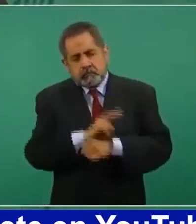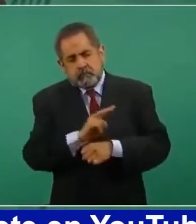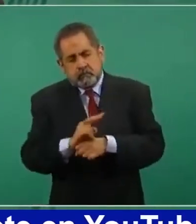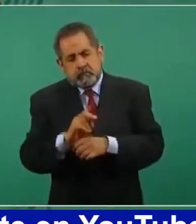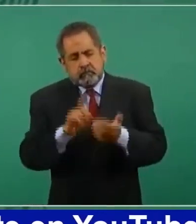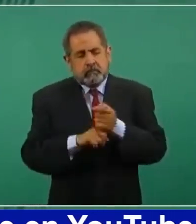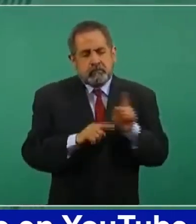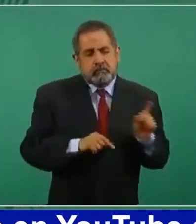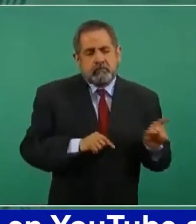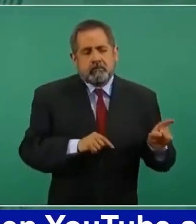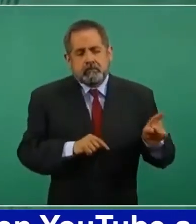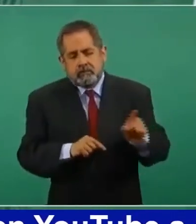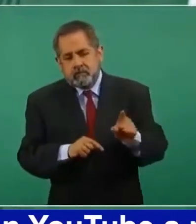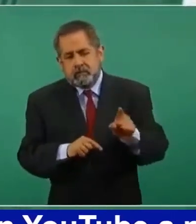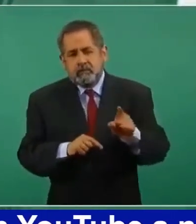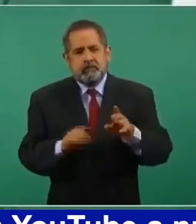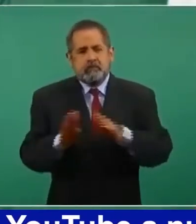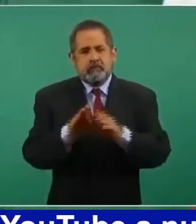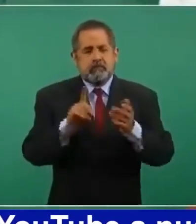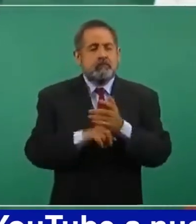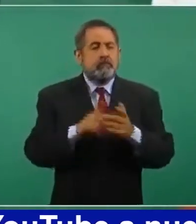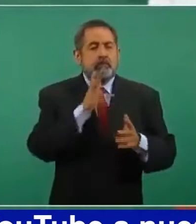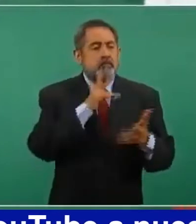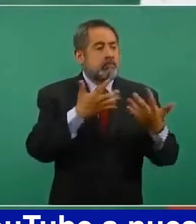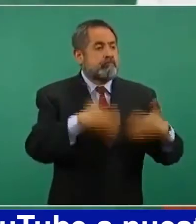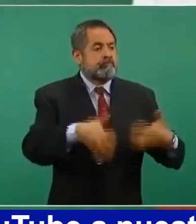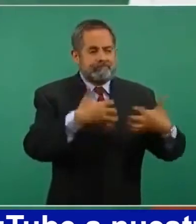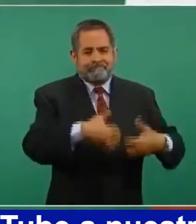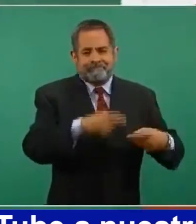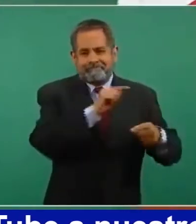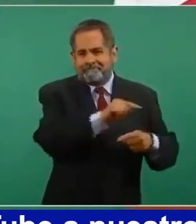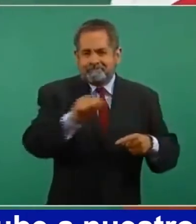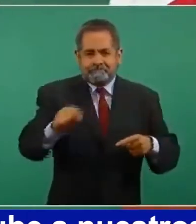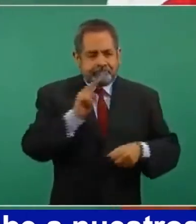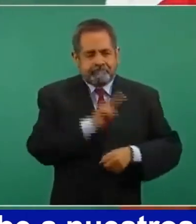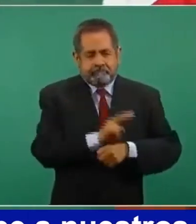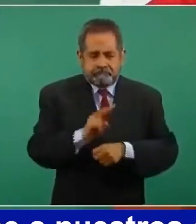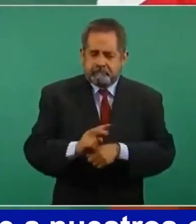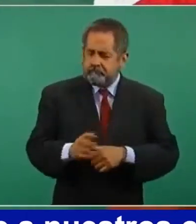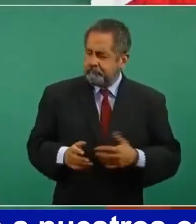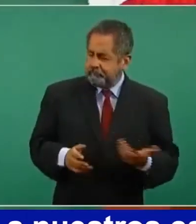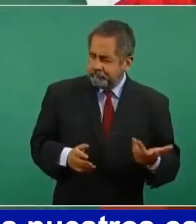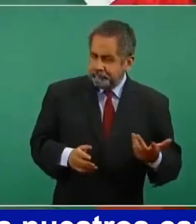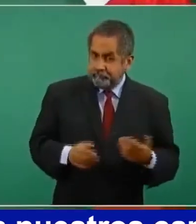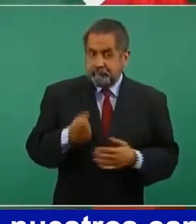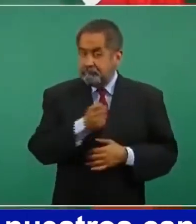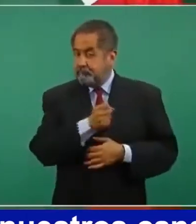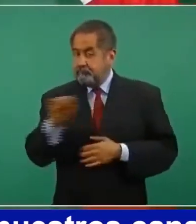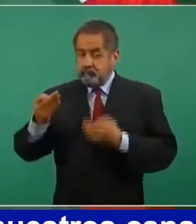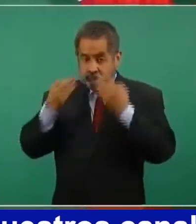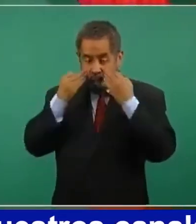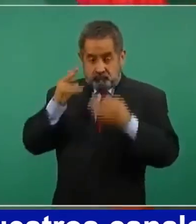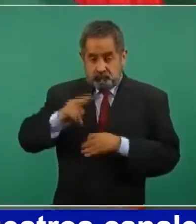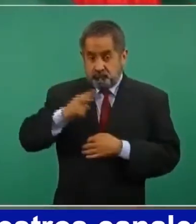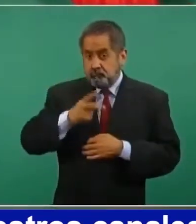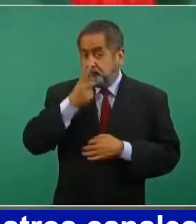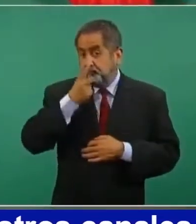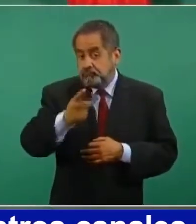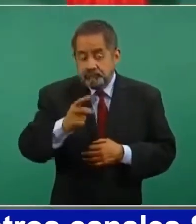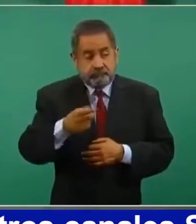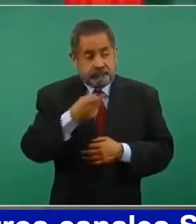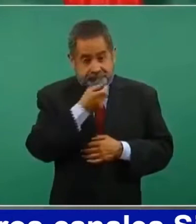el manejo de las refinerías, porque hay testimonios de que antes